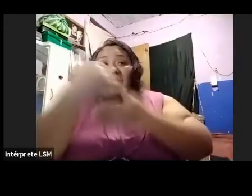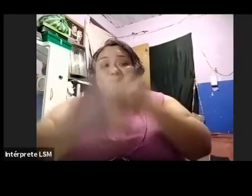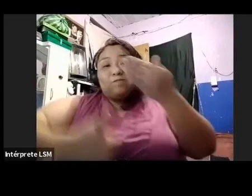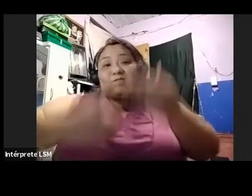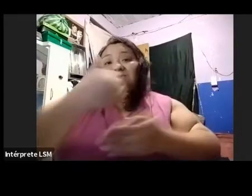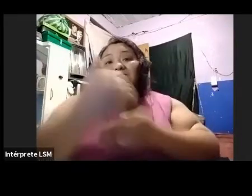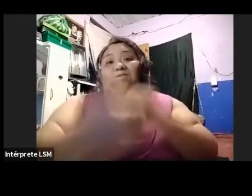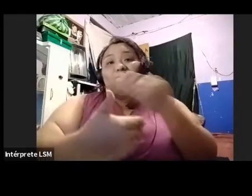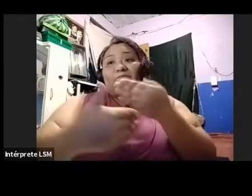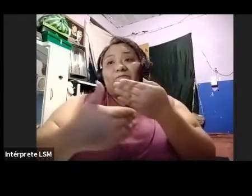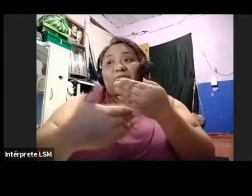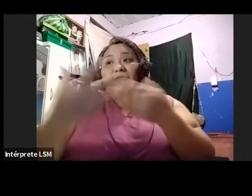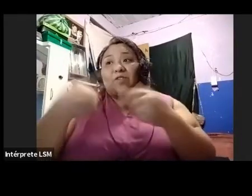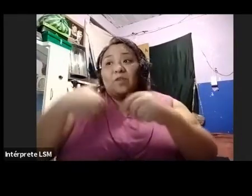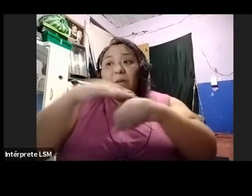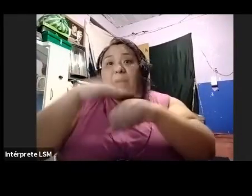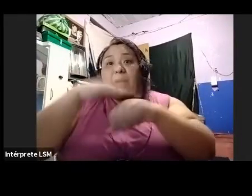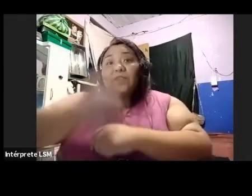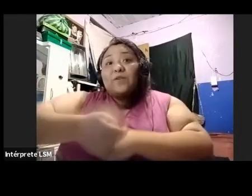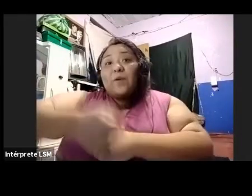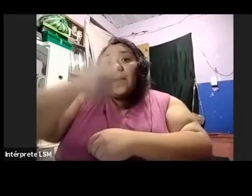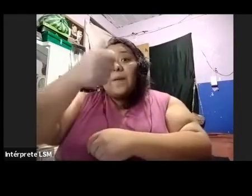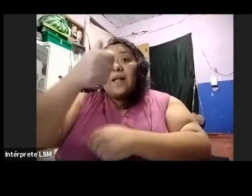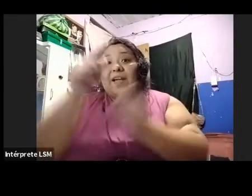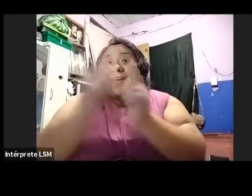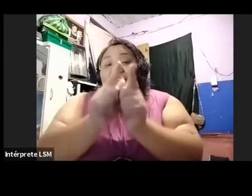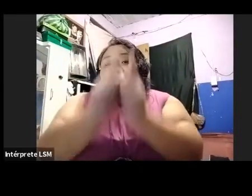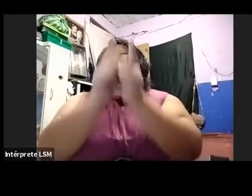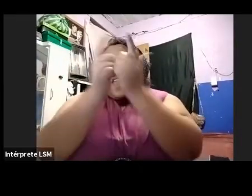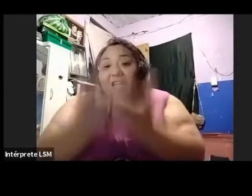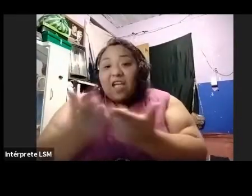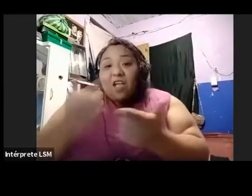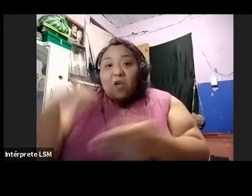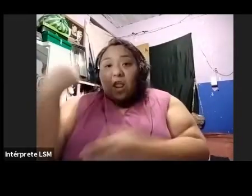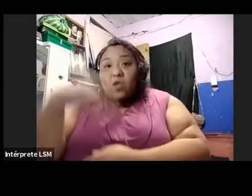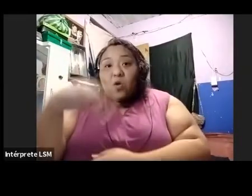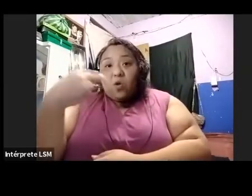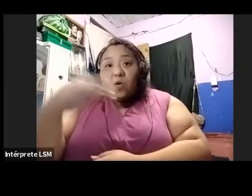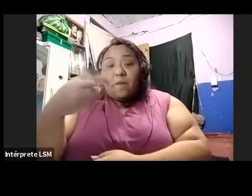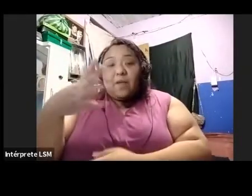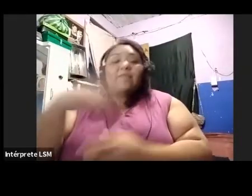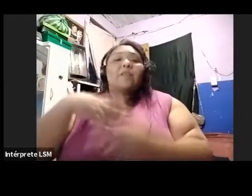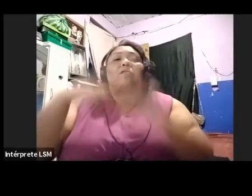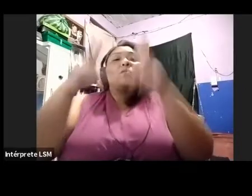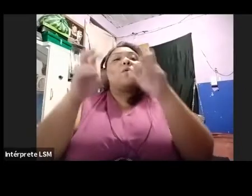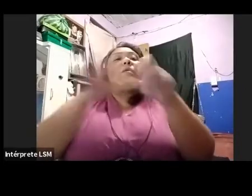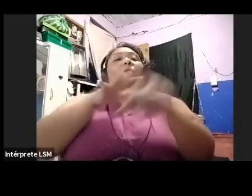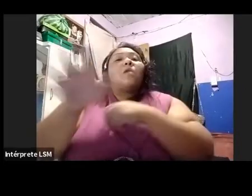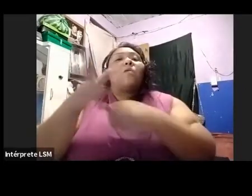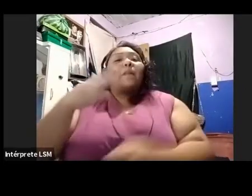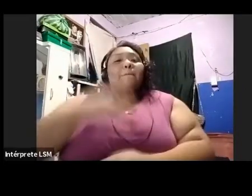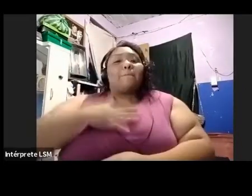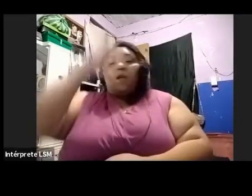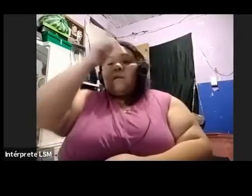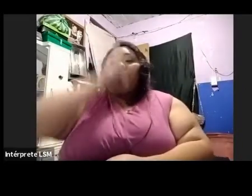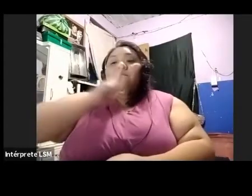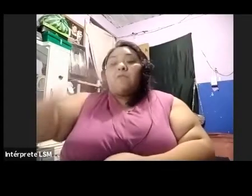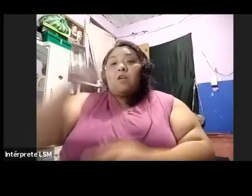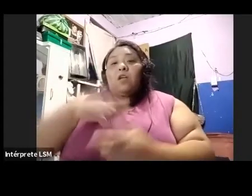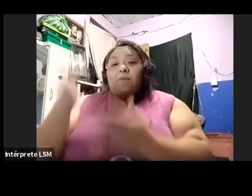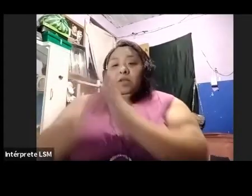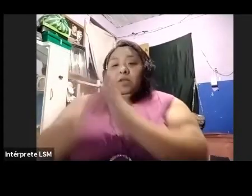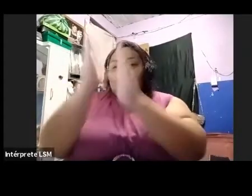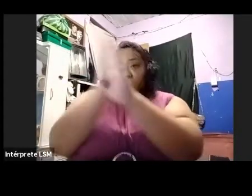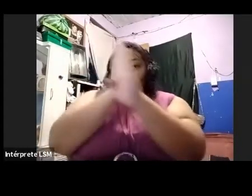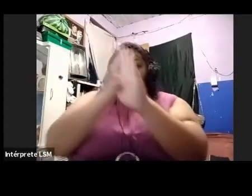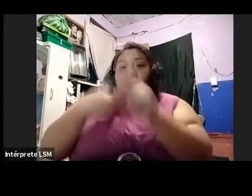todo su primer libro, titulado Desde mis luces y mis sombras. Estaré 365 días a tu lado,